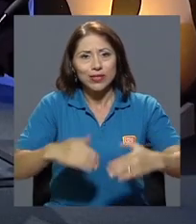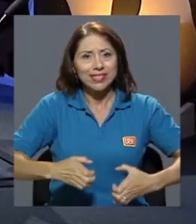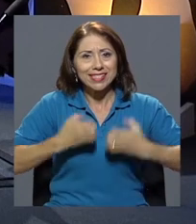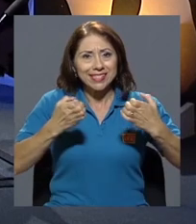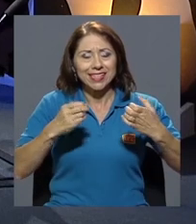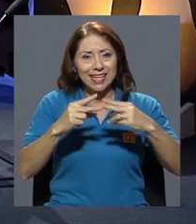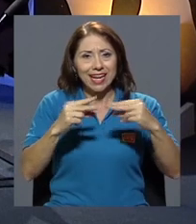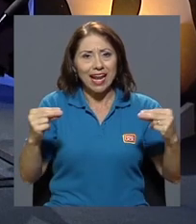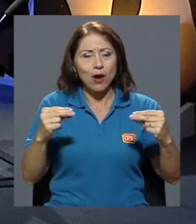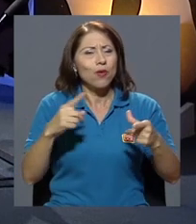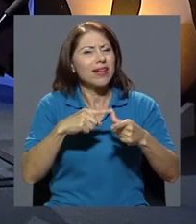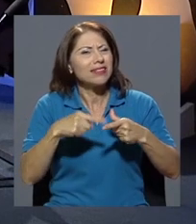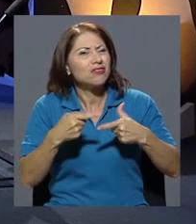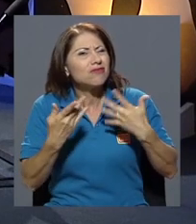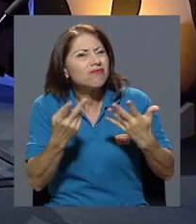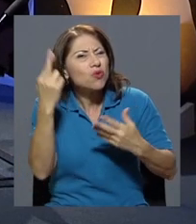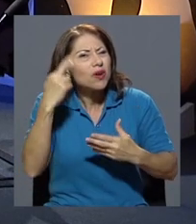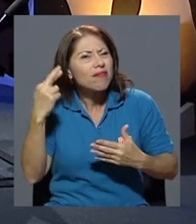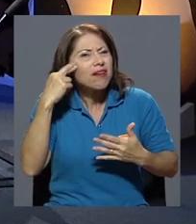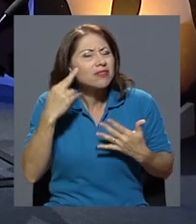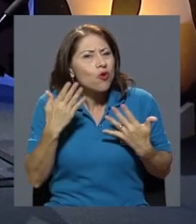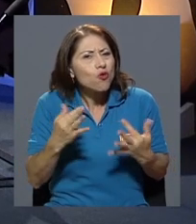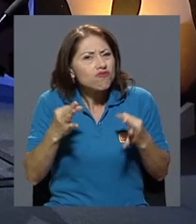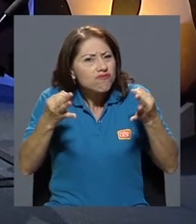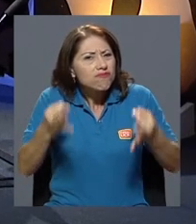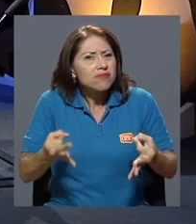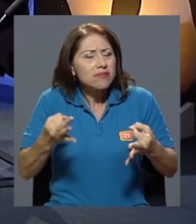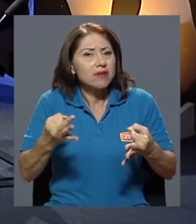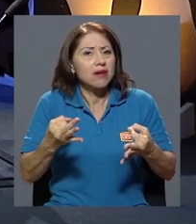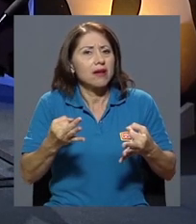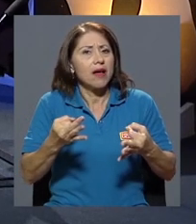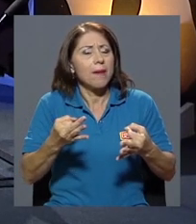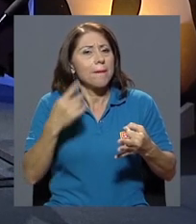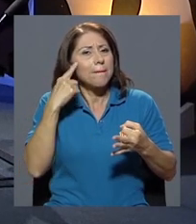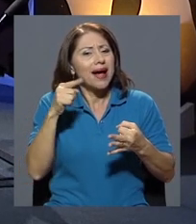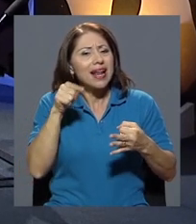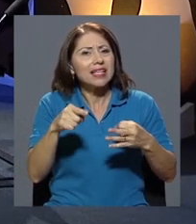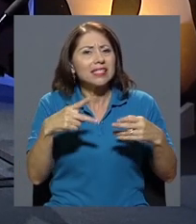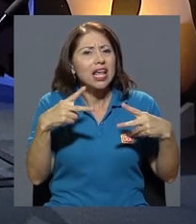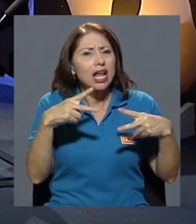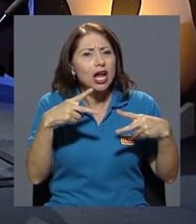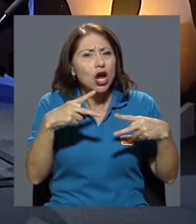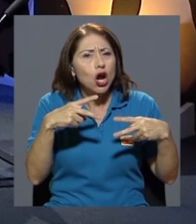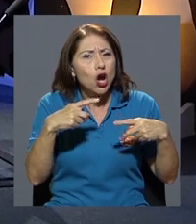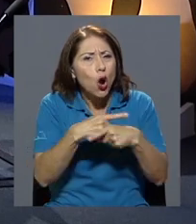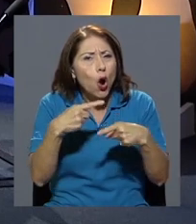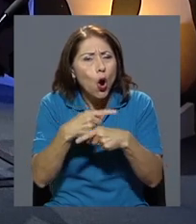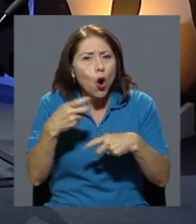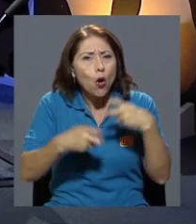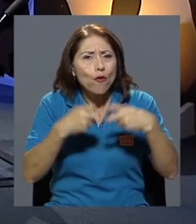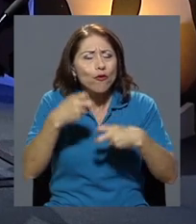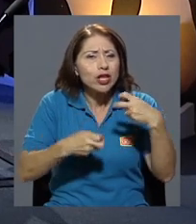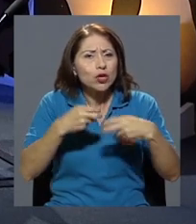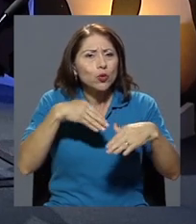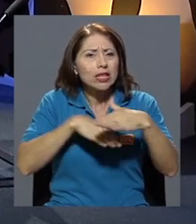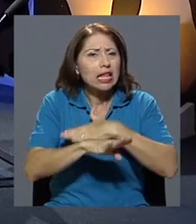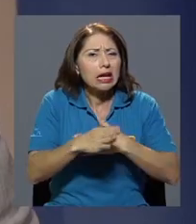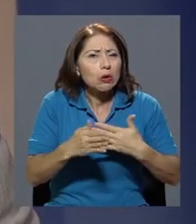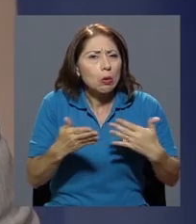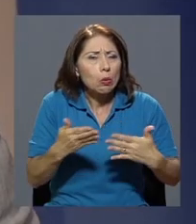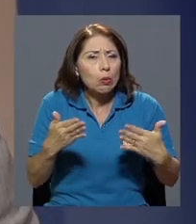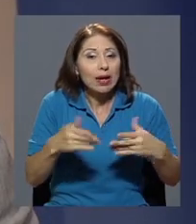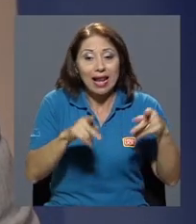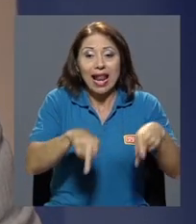hacia dónde podría encontrarse una razón de ser para ese conflicto interno. Si desde la gente con su lucha social,